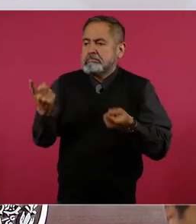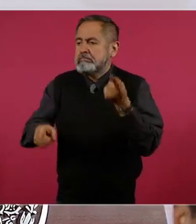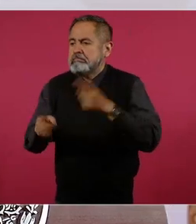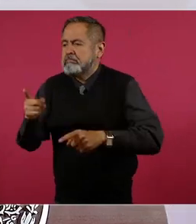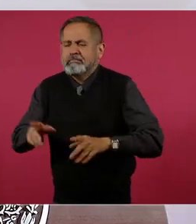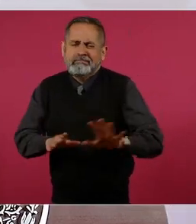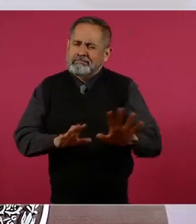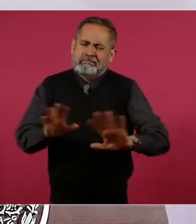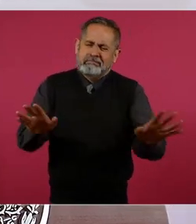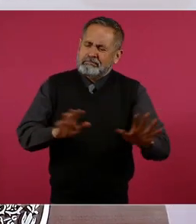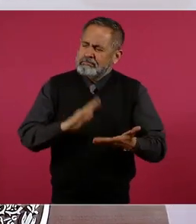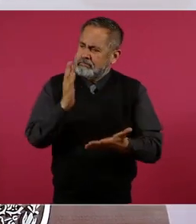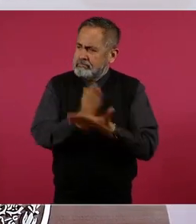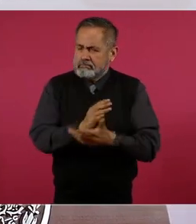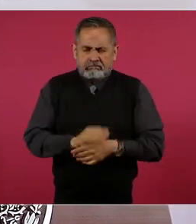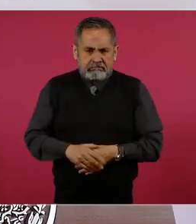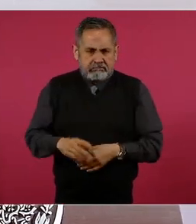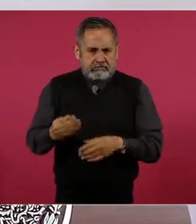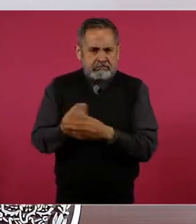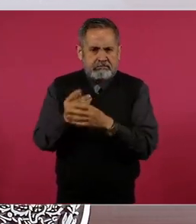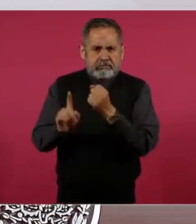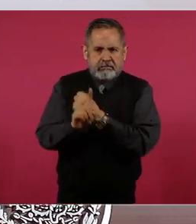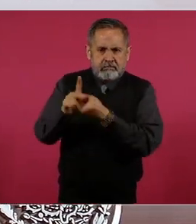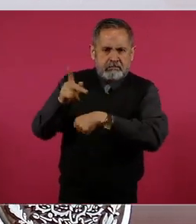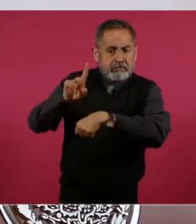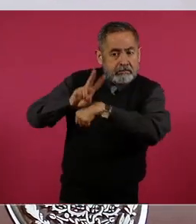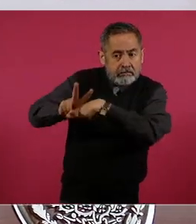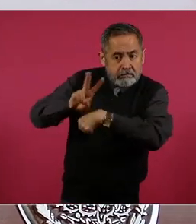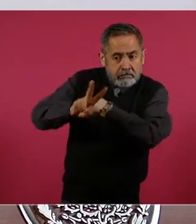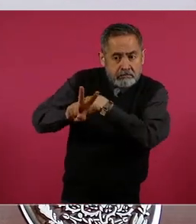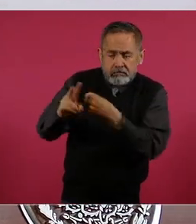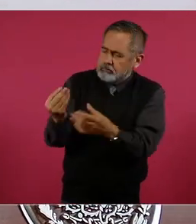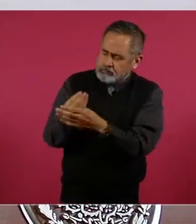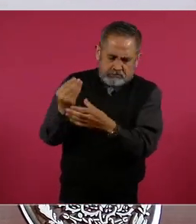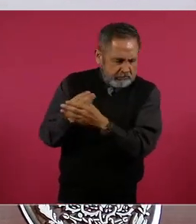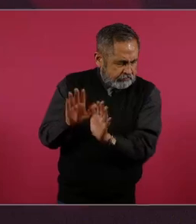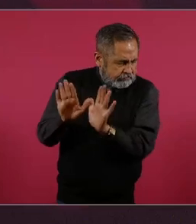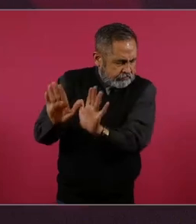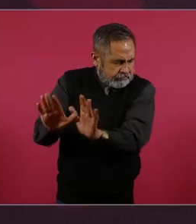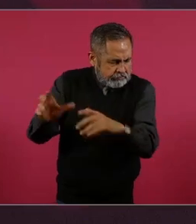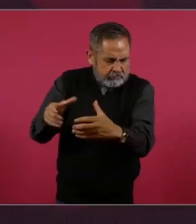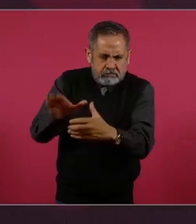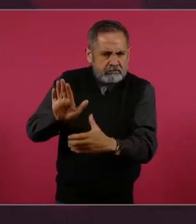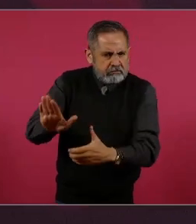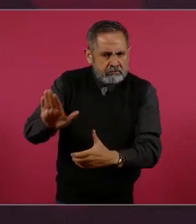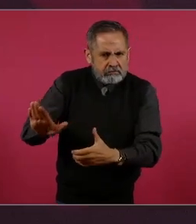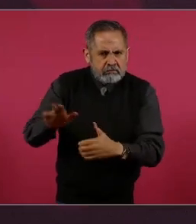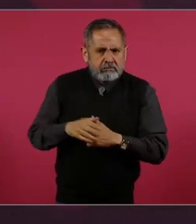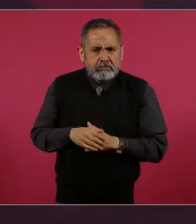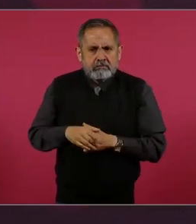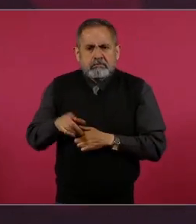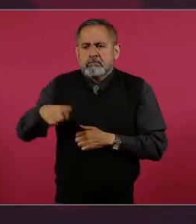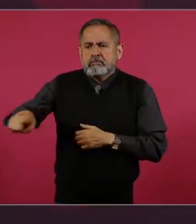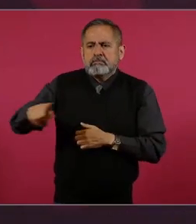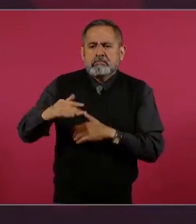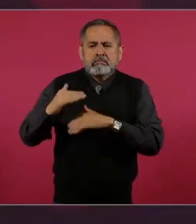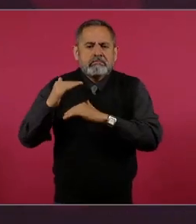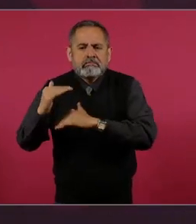Los problemas de Venezuela se han estancado,